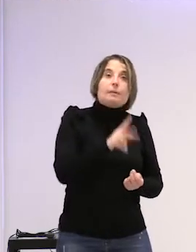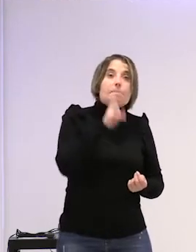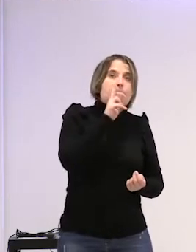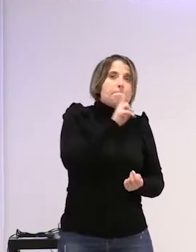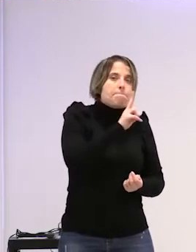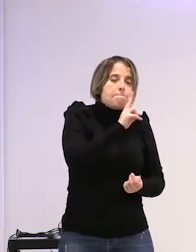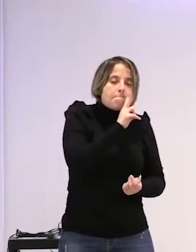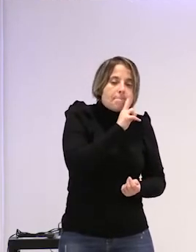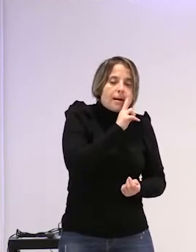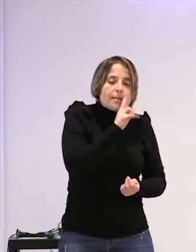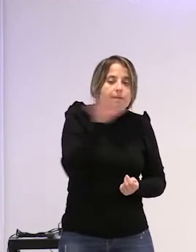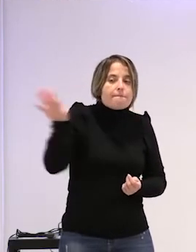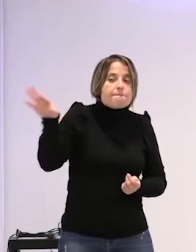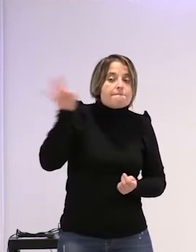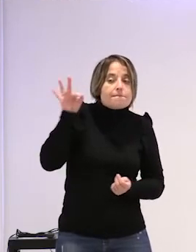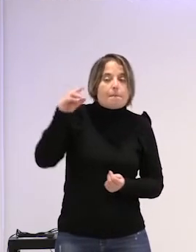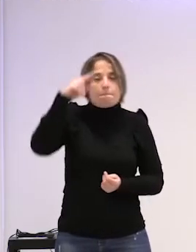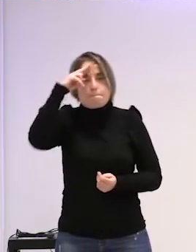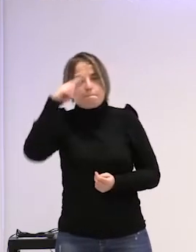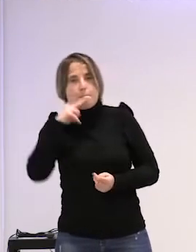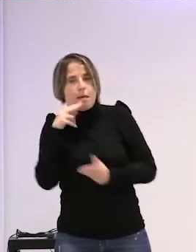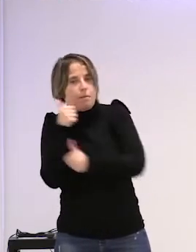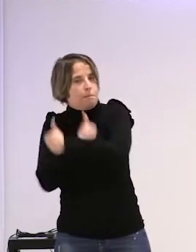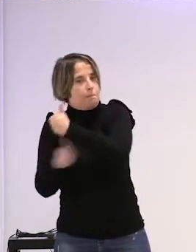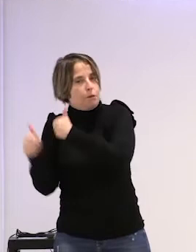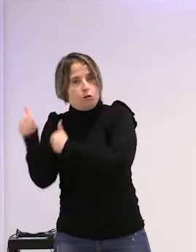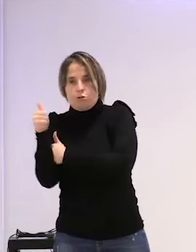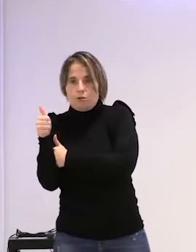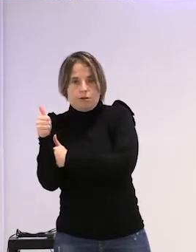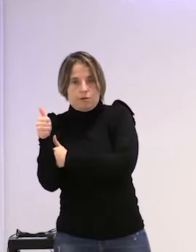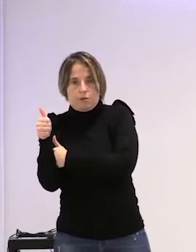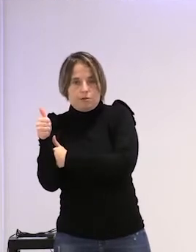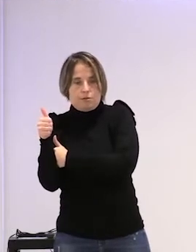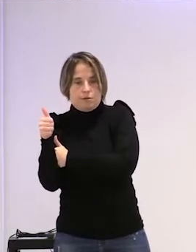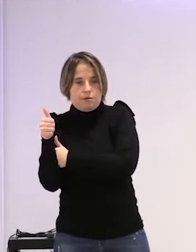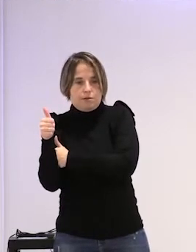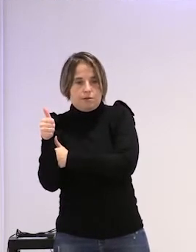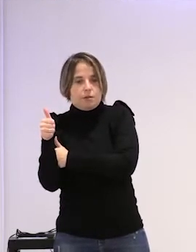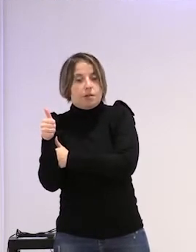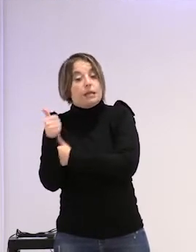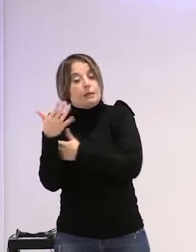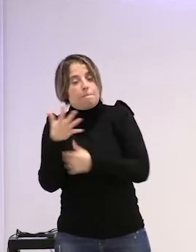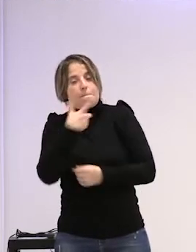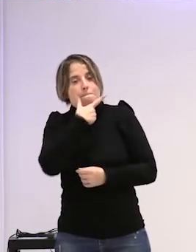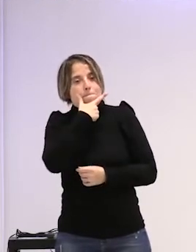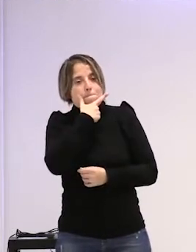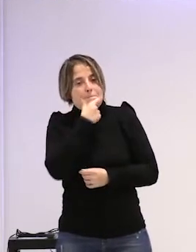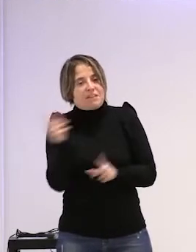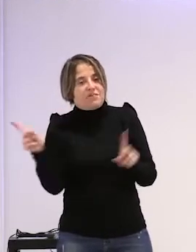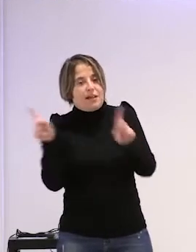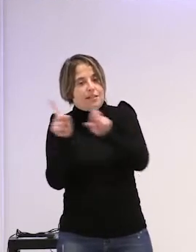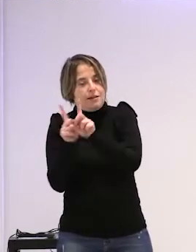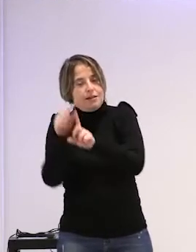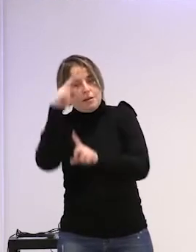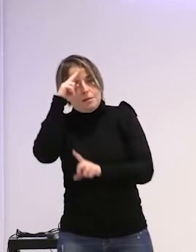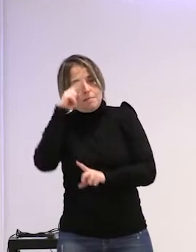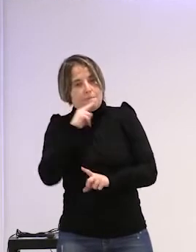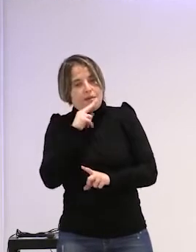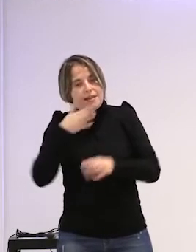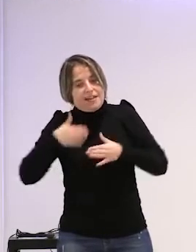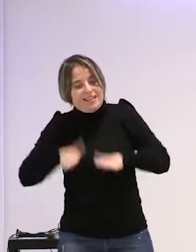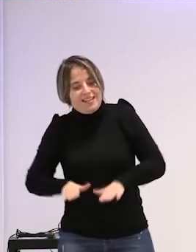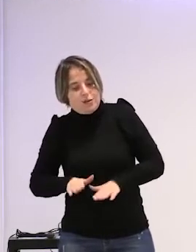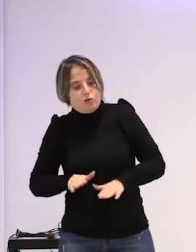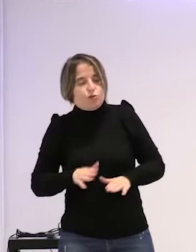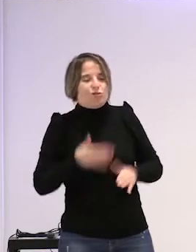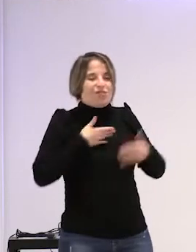prefiere al padre y y se encuentra que le es más fácil estar con él o con otro los hijos que con su